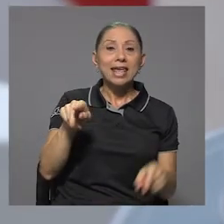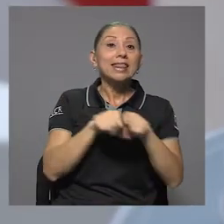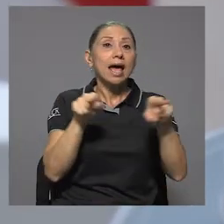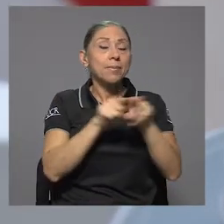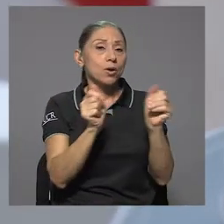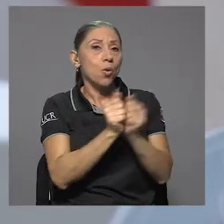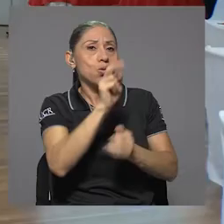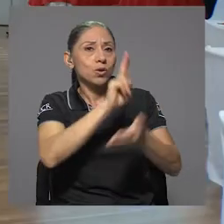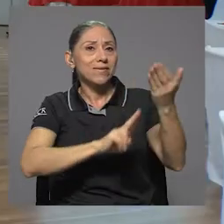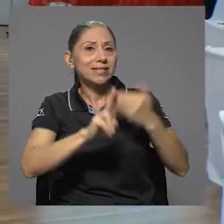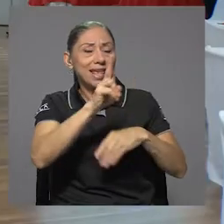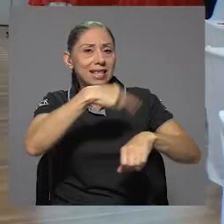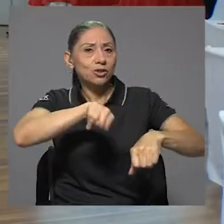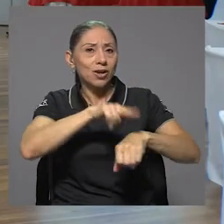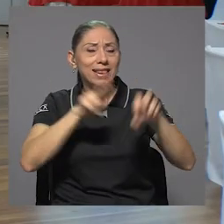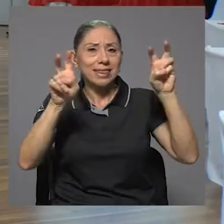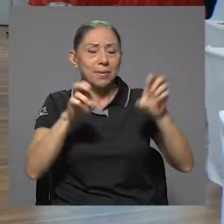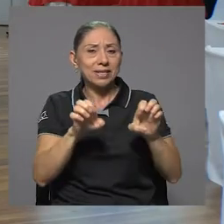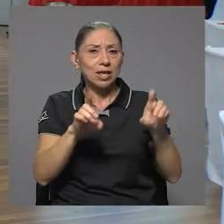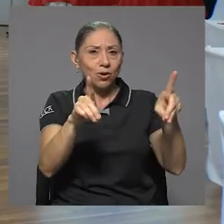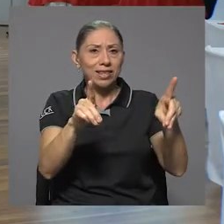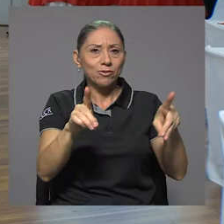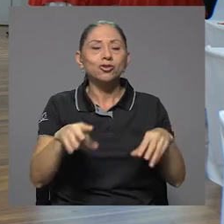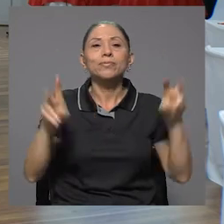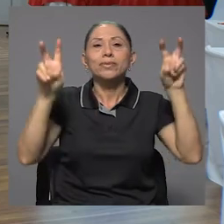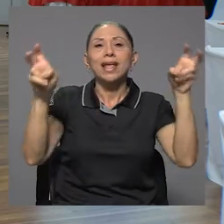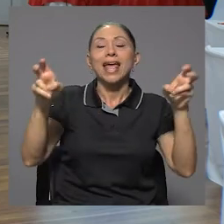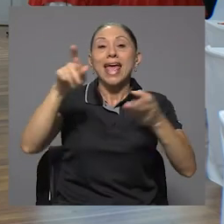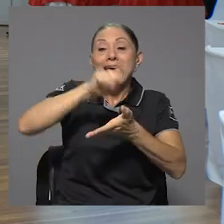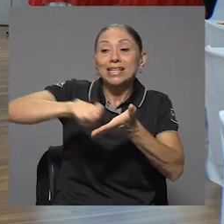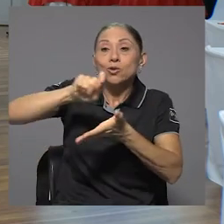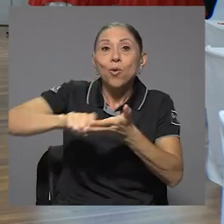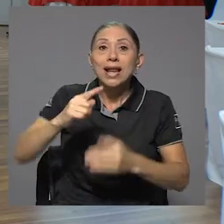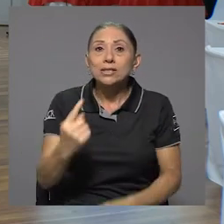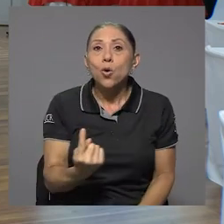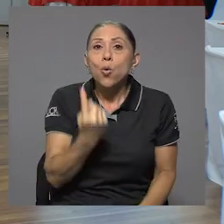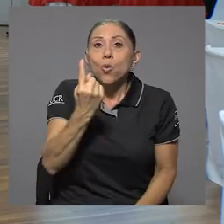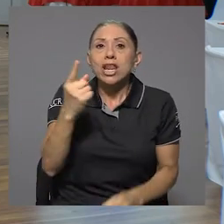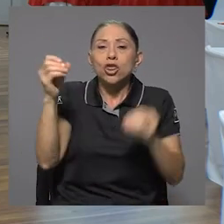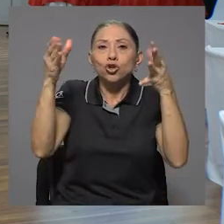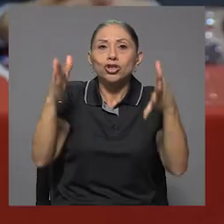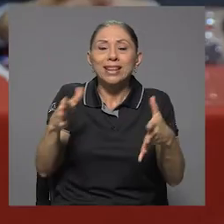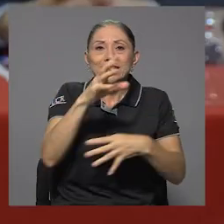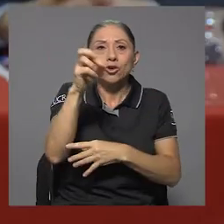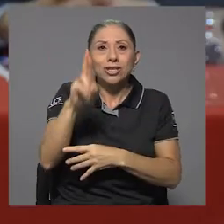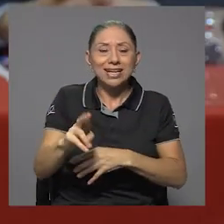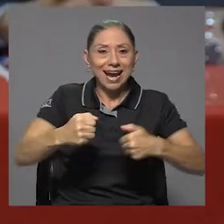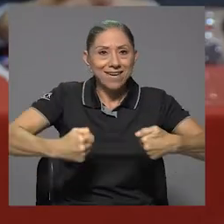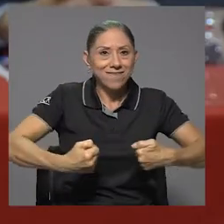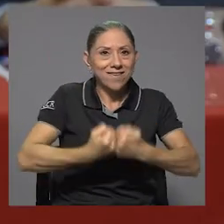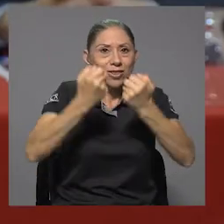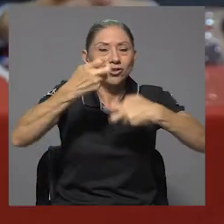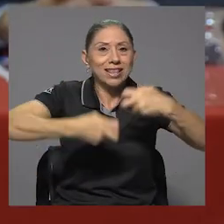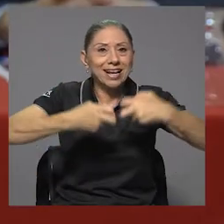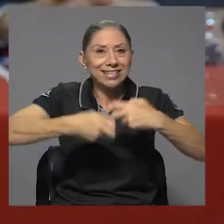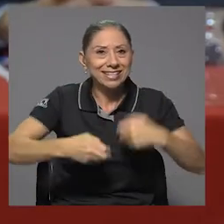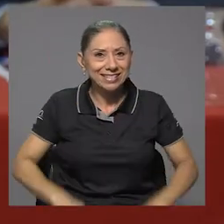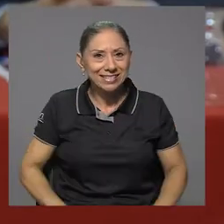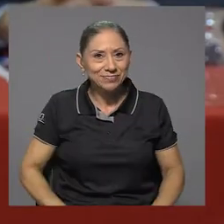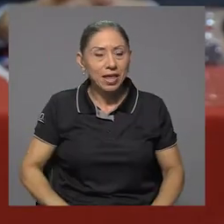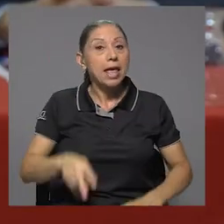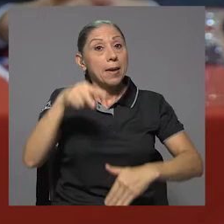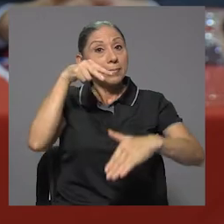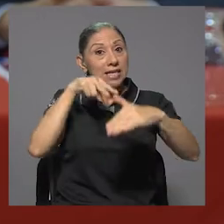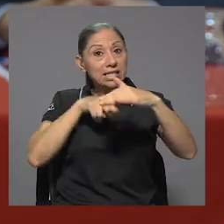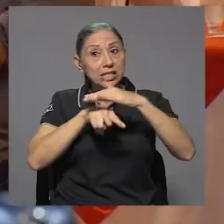la Universidad Nacional. Las escuelas son idocentes en Costa Rica y sus retos ante la crisis. La visión del Estado de